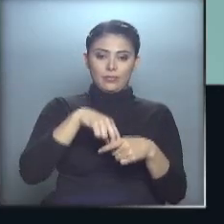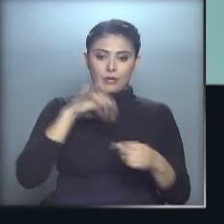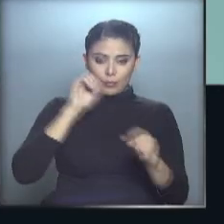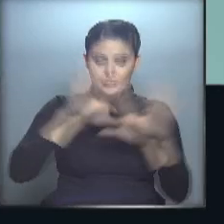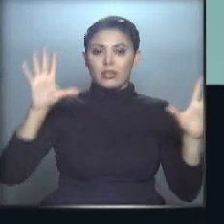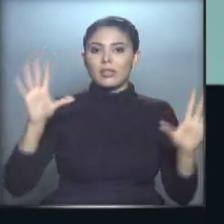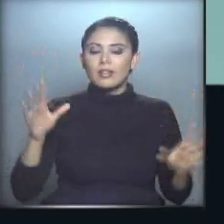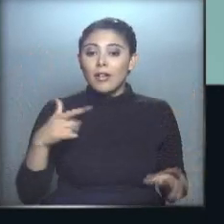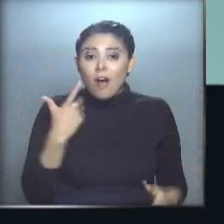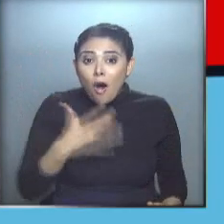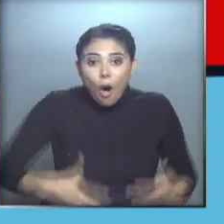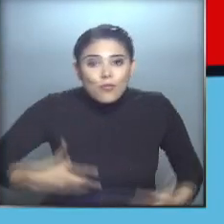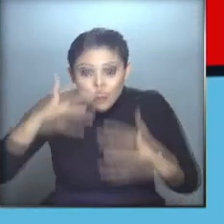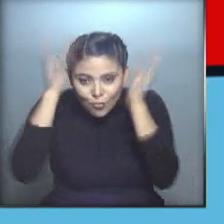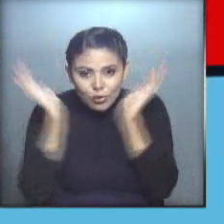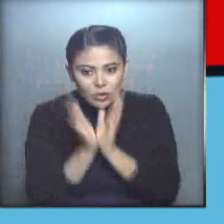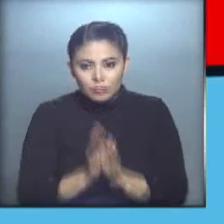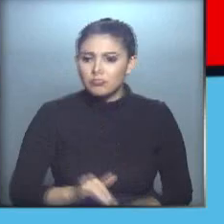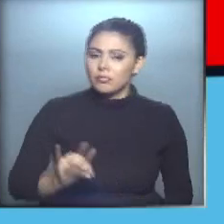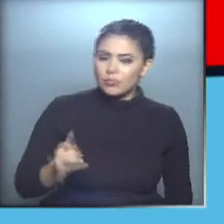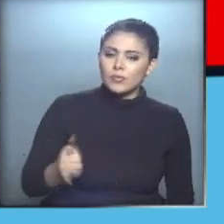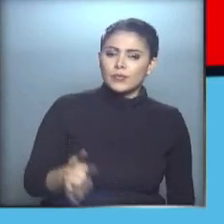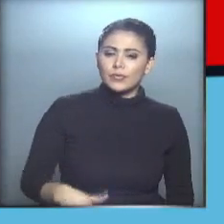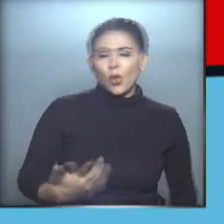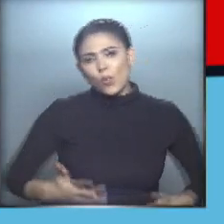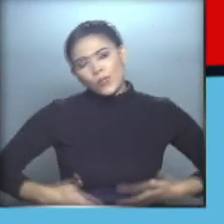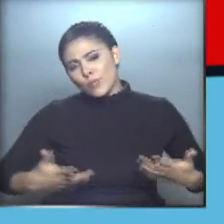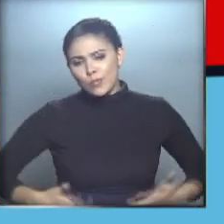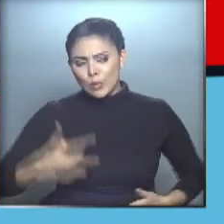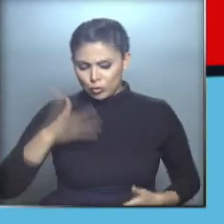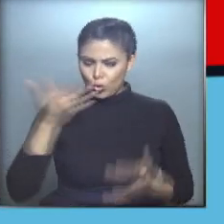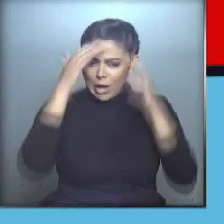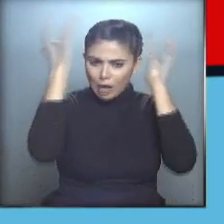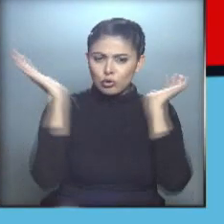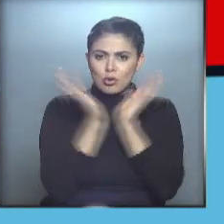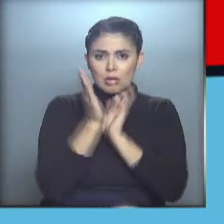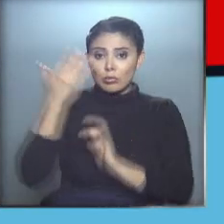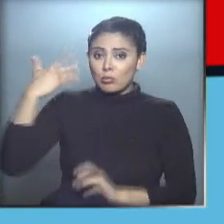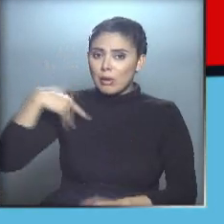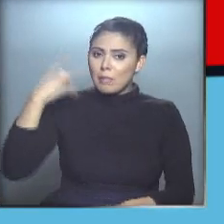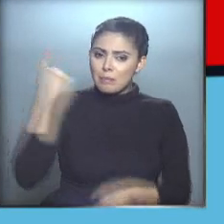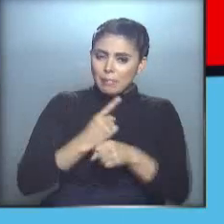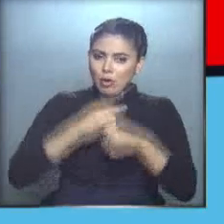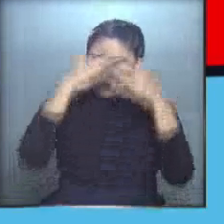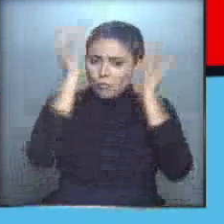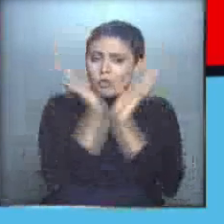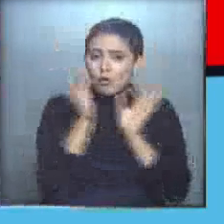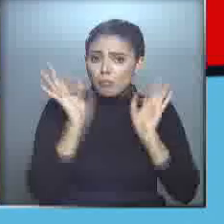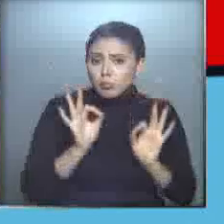¡No! ¡Un mono astronauta! ¡Positivo! Los monos somos astronautas desde mucho antes que el ser humano.